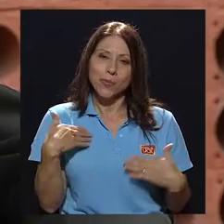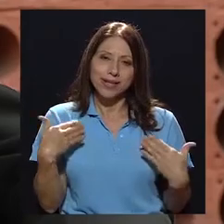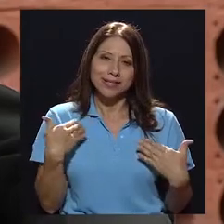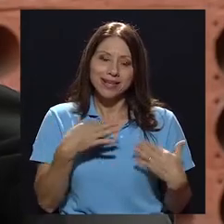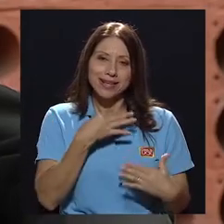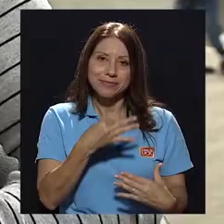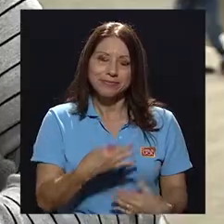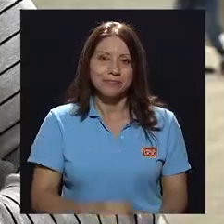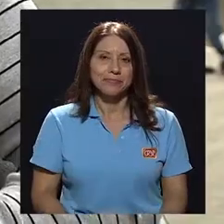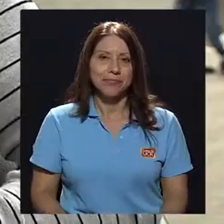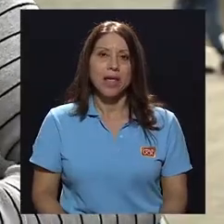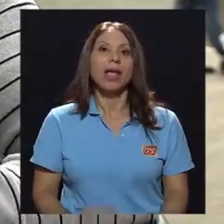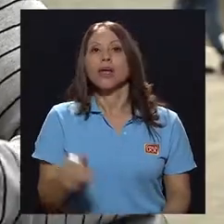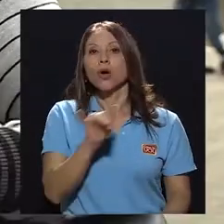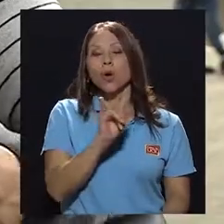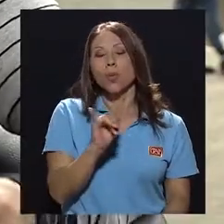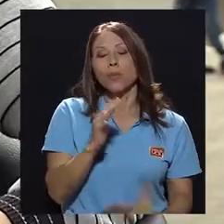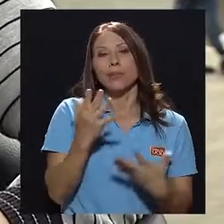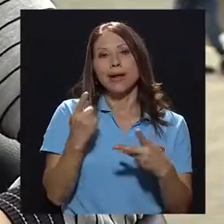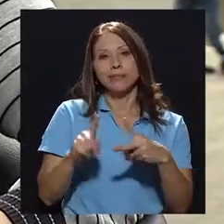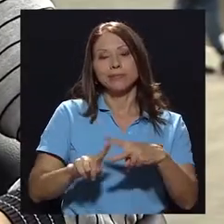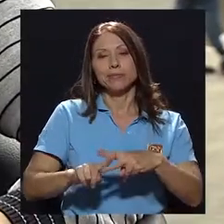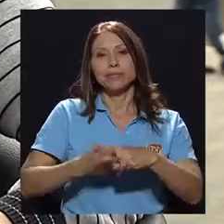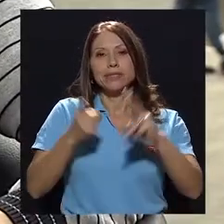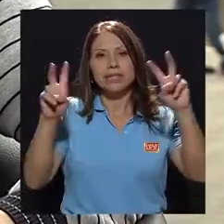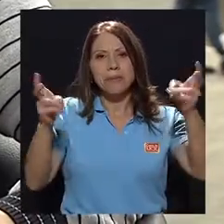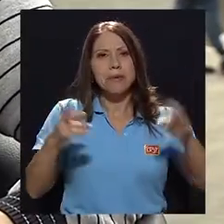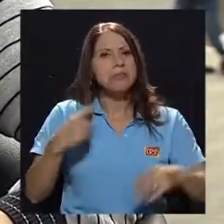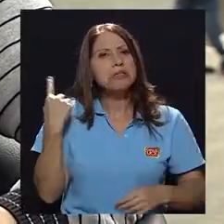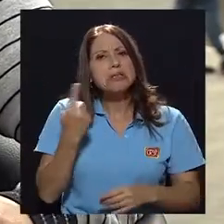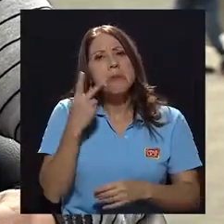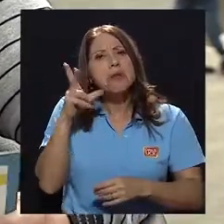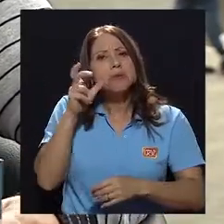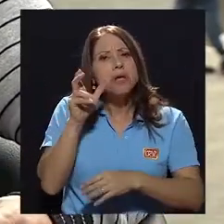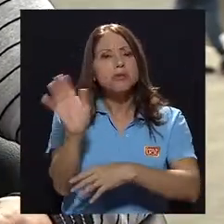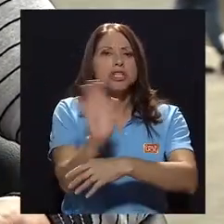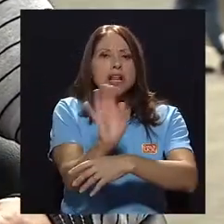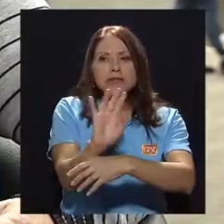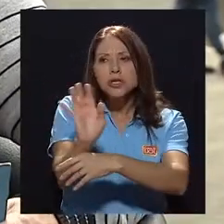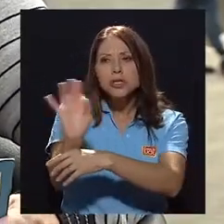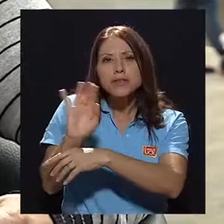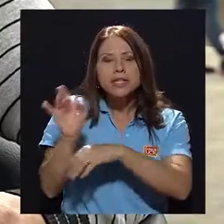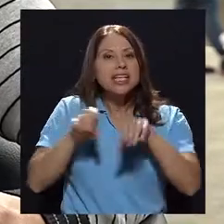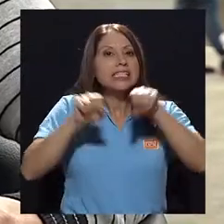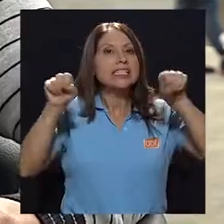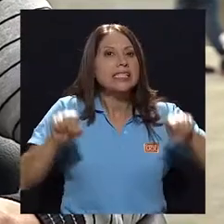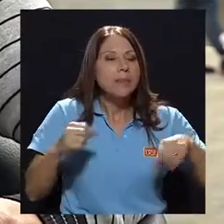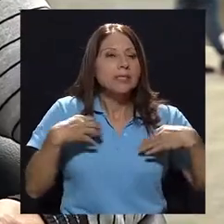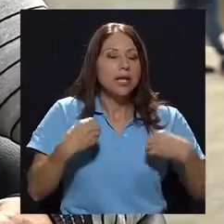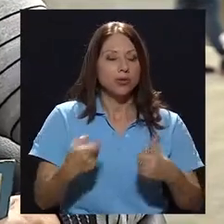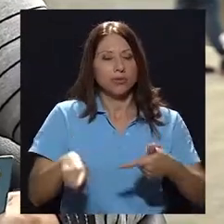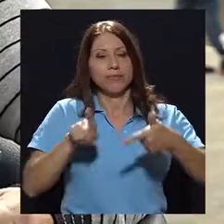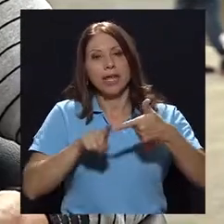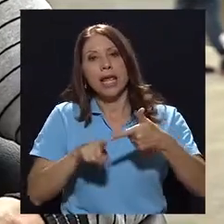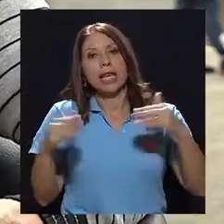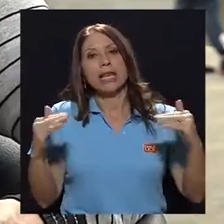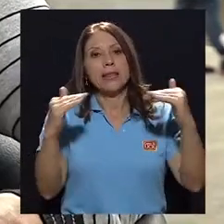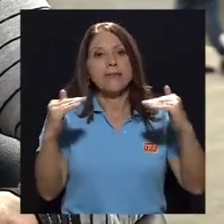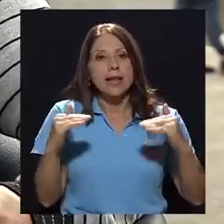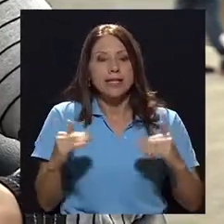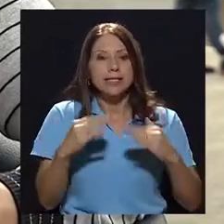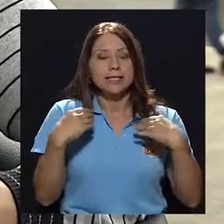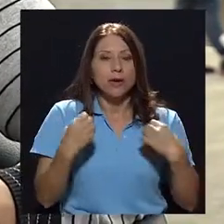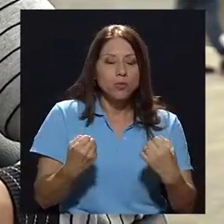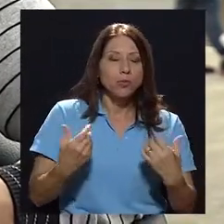placer. Y pues, como yo introdujo el tema, normalmente escuchamos en la televisión que el sistema de salud, que los niveles de salud,